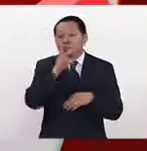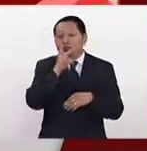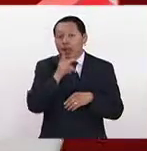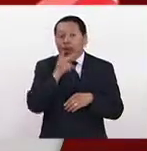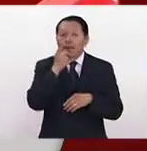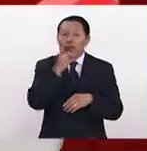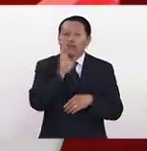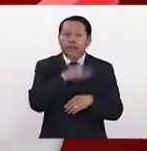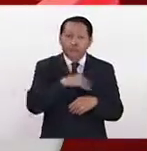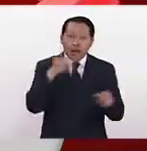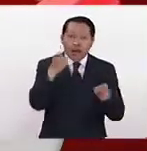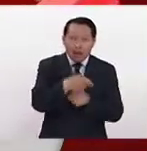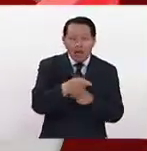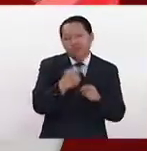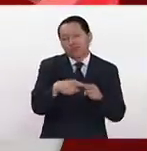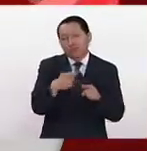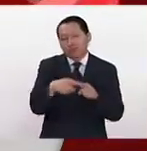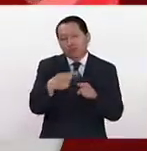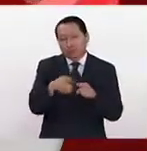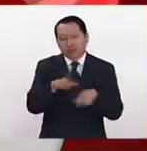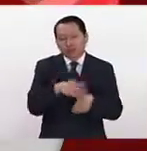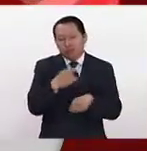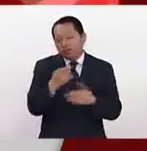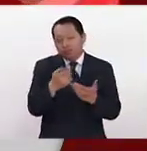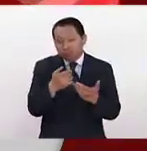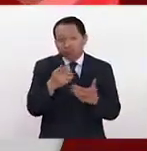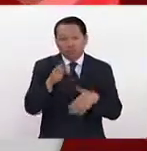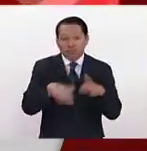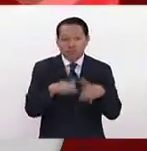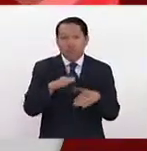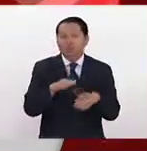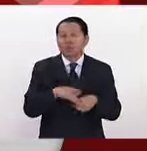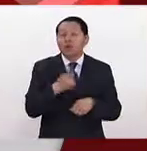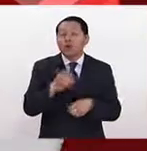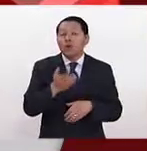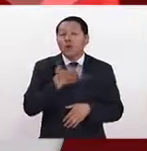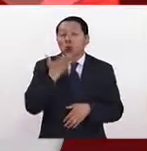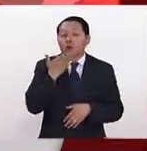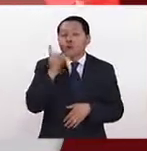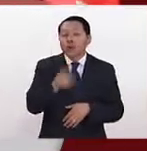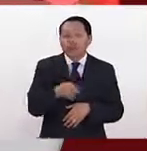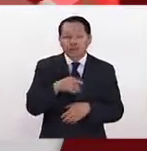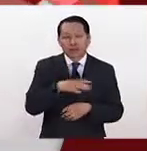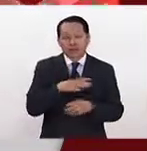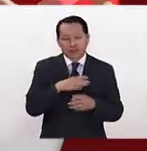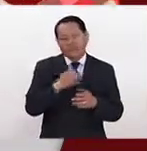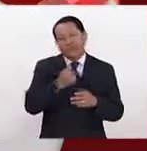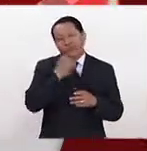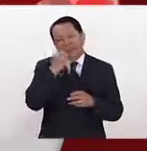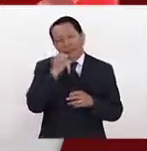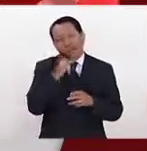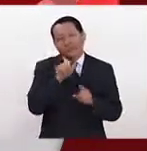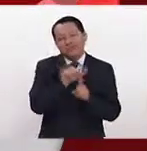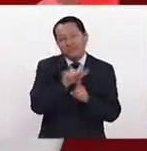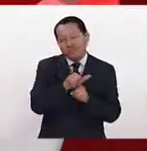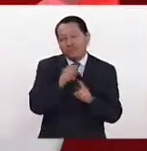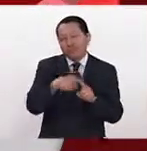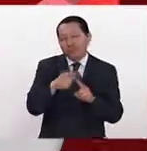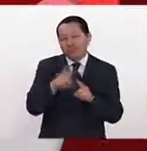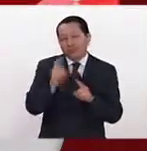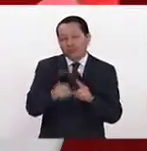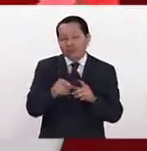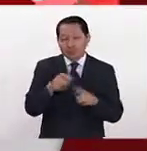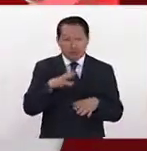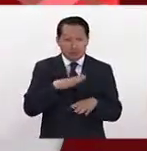palabras. Porque pues así de boca pronto como hoy es muy común en el bullying y en las escuelas, y a lo mejor ni bullying,